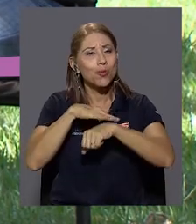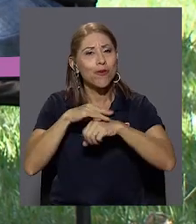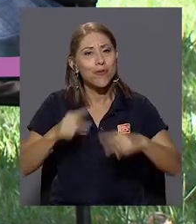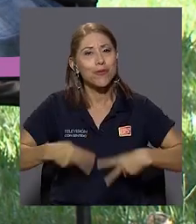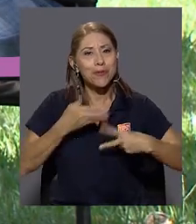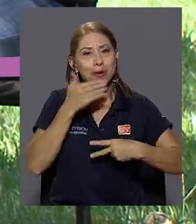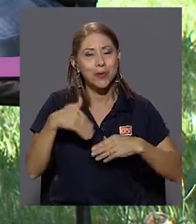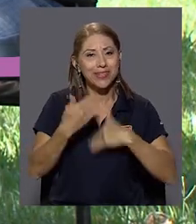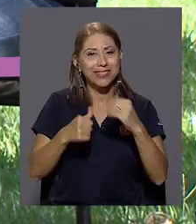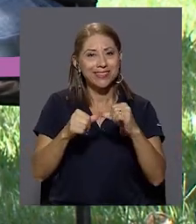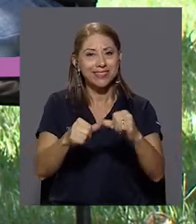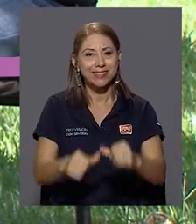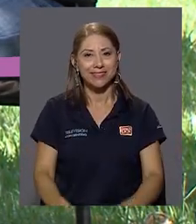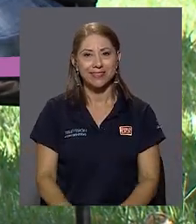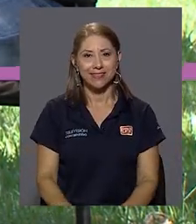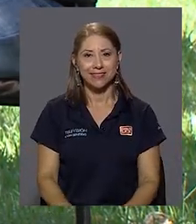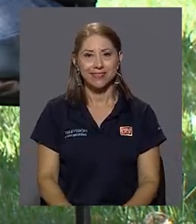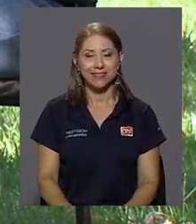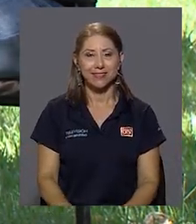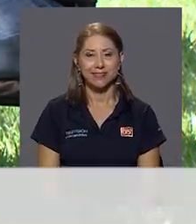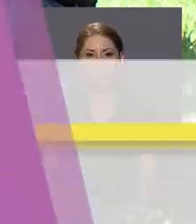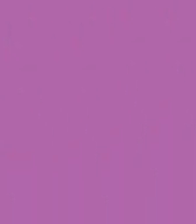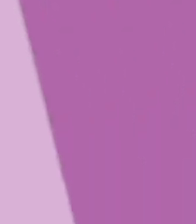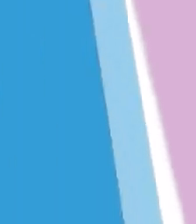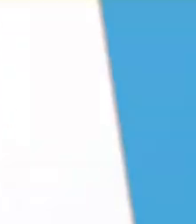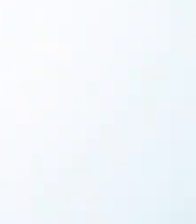Quédese con nosotros, por favor, en Vivir Mejor y ya regresamos.